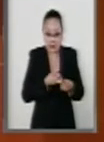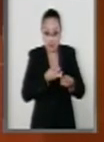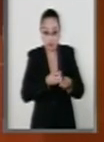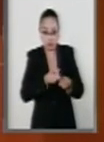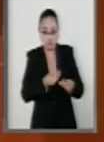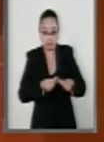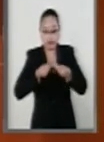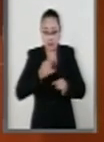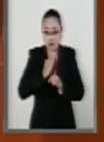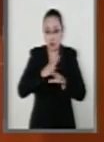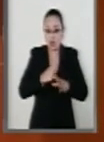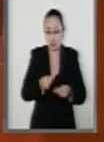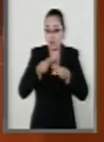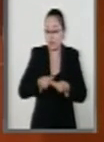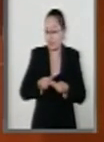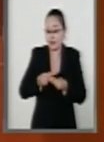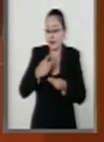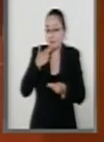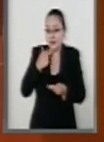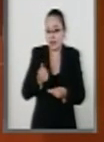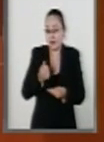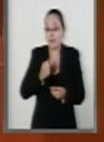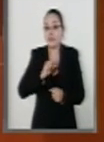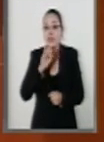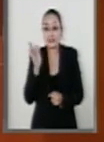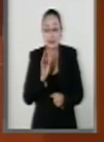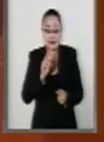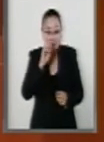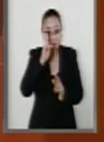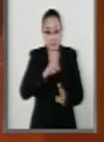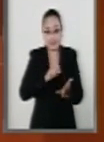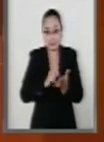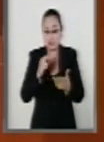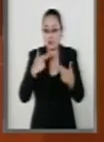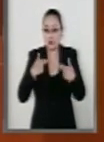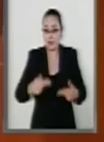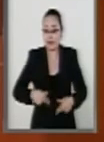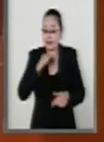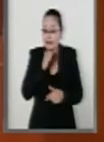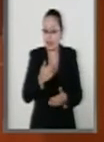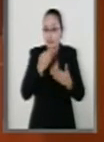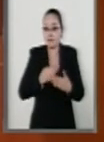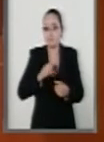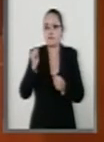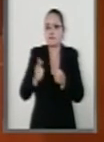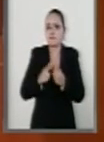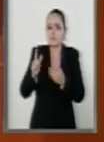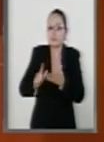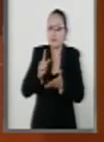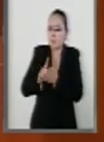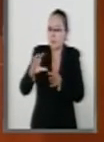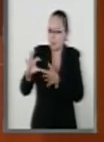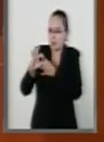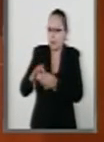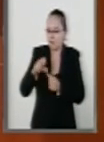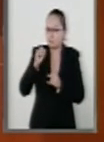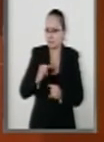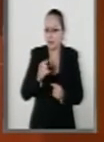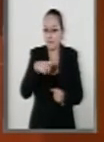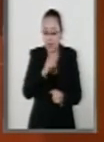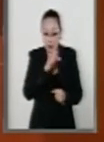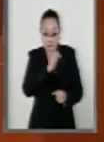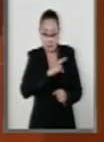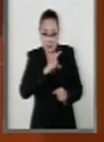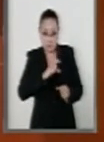cualquier otra violación a derechos humanos o fundamentales así como las pruebas obtenidas por medios legales pero derivadas de dichos